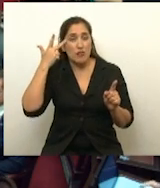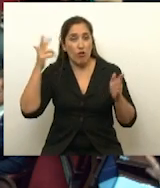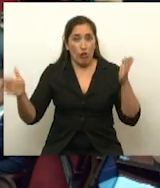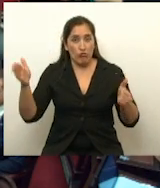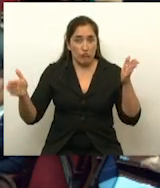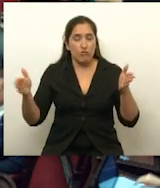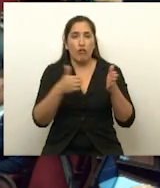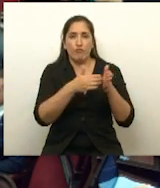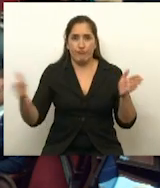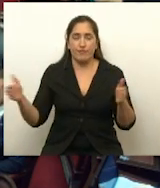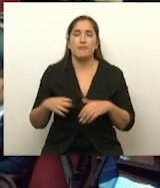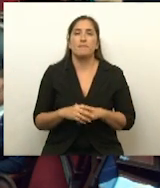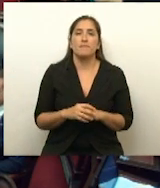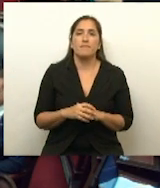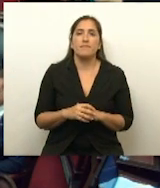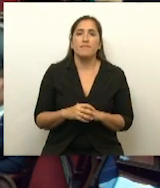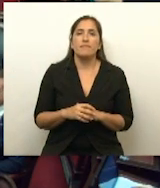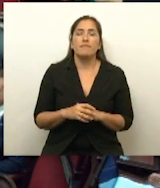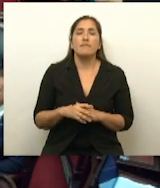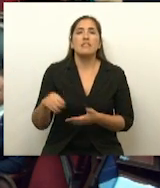Tiene la palabra el señor Senador Solanas.